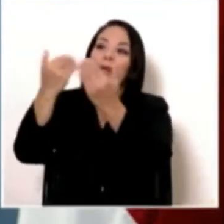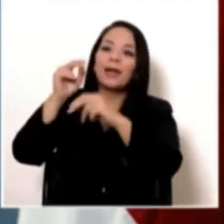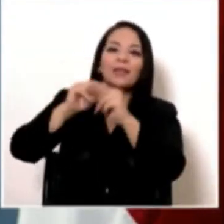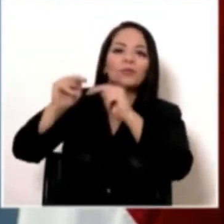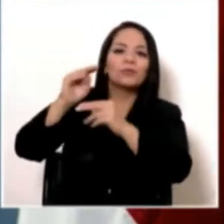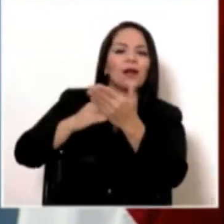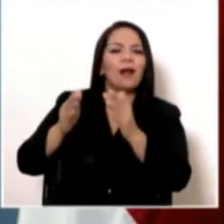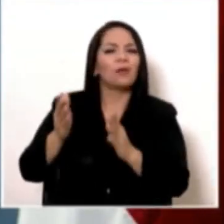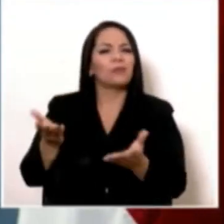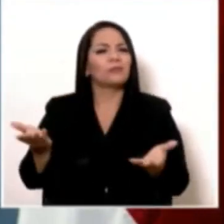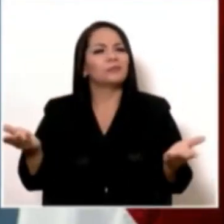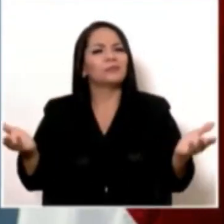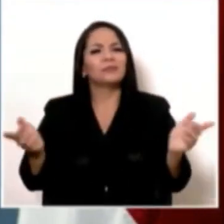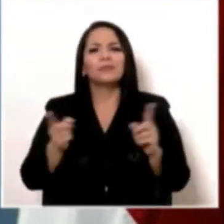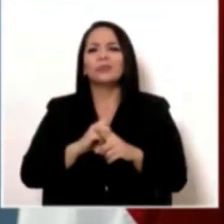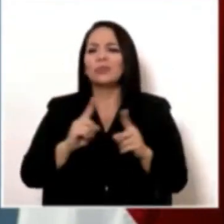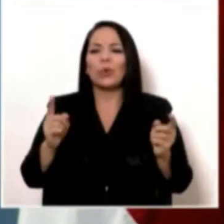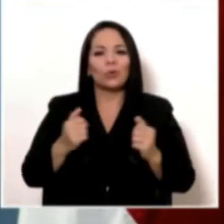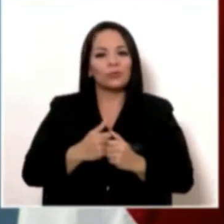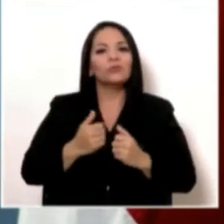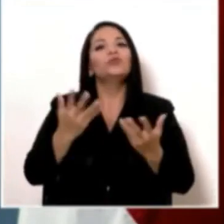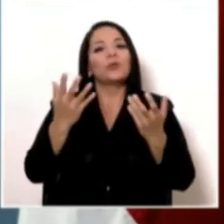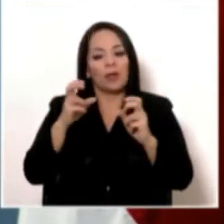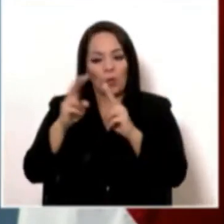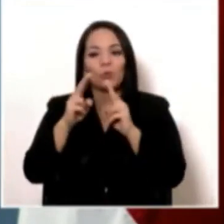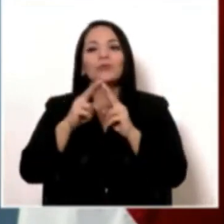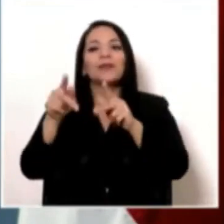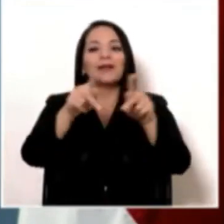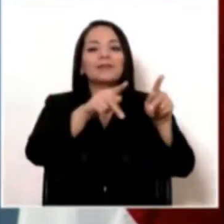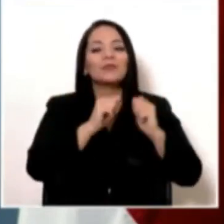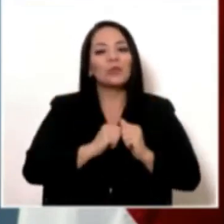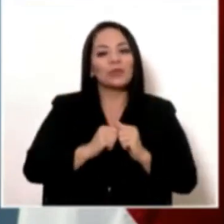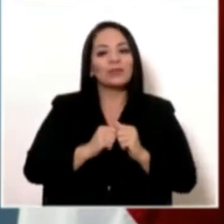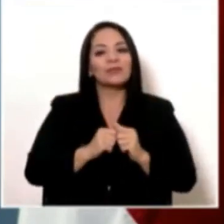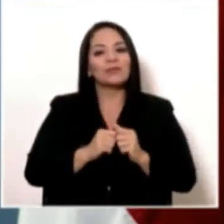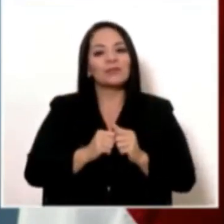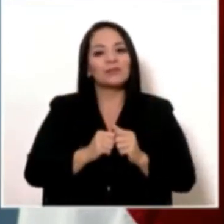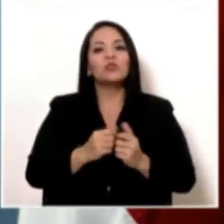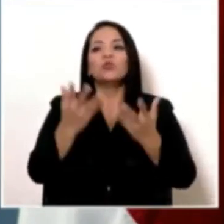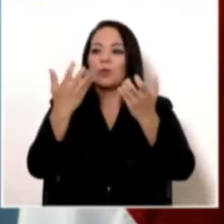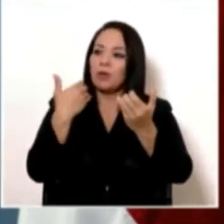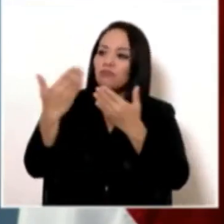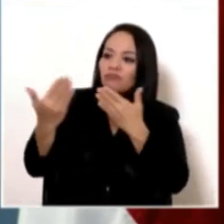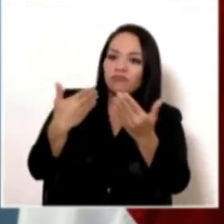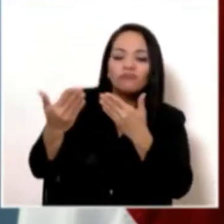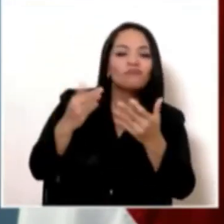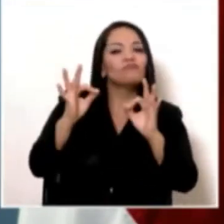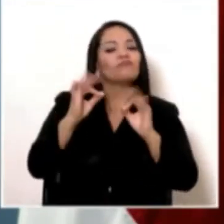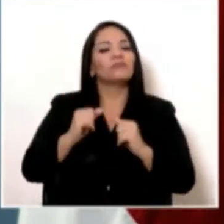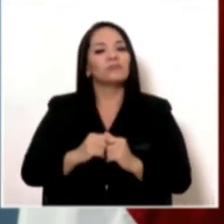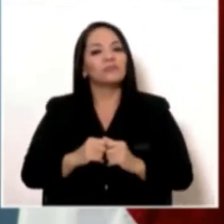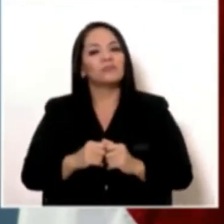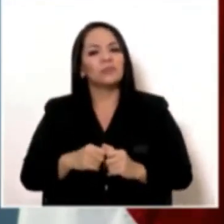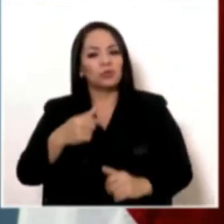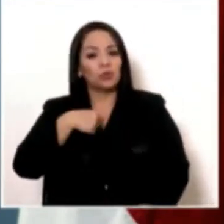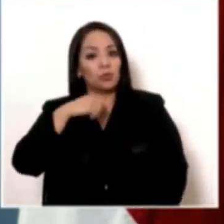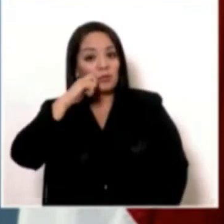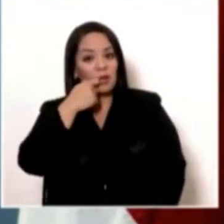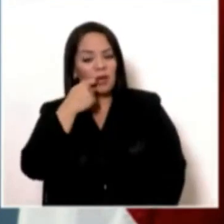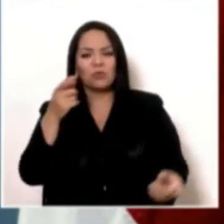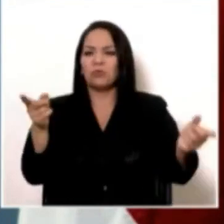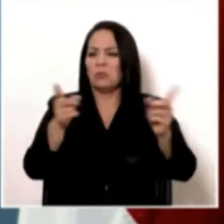nada. No, quiero conocer a la gente, quiero tender puentes, no lo hice en secreto.